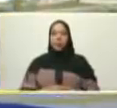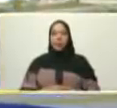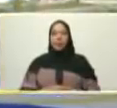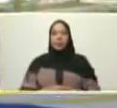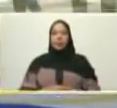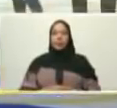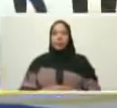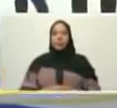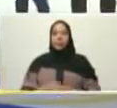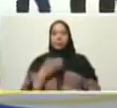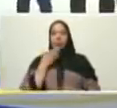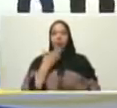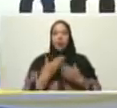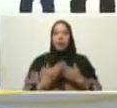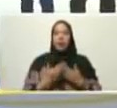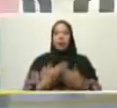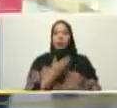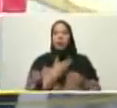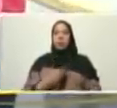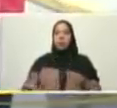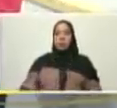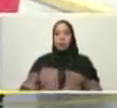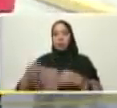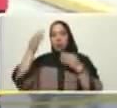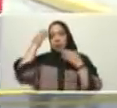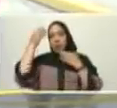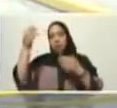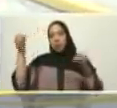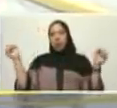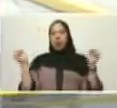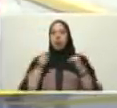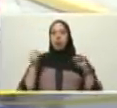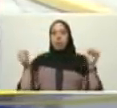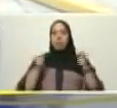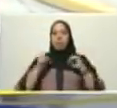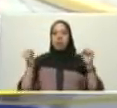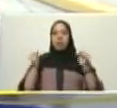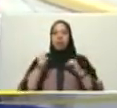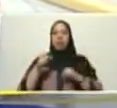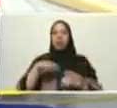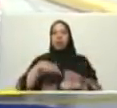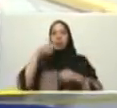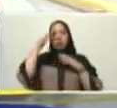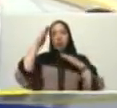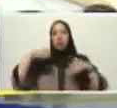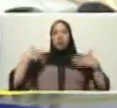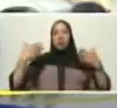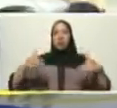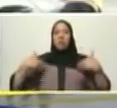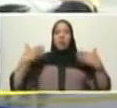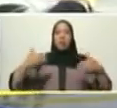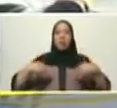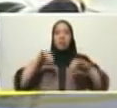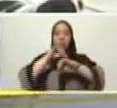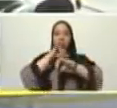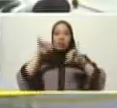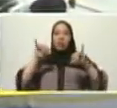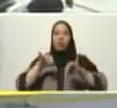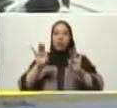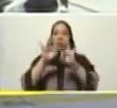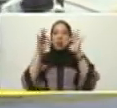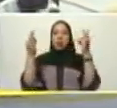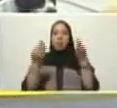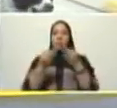gracias presidente saludos desde Mérida muy contentos contenta la familia merideña